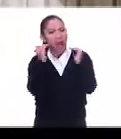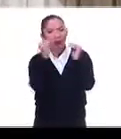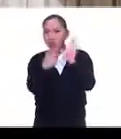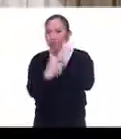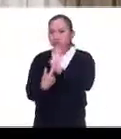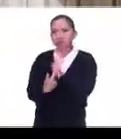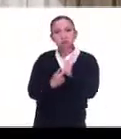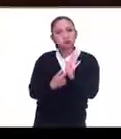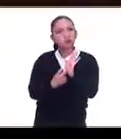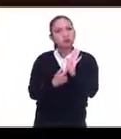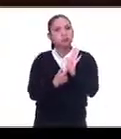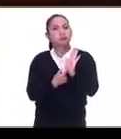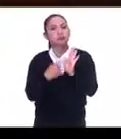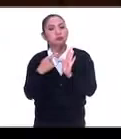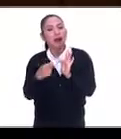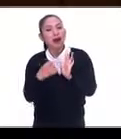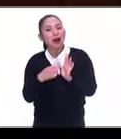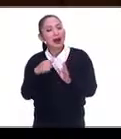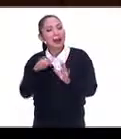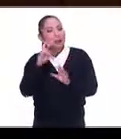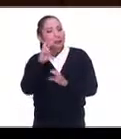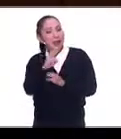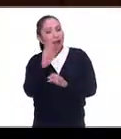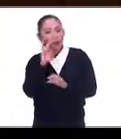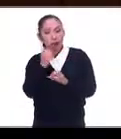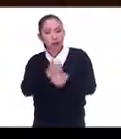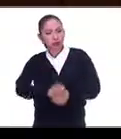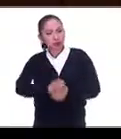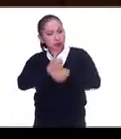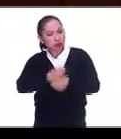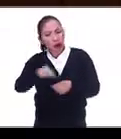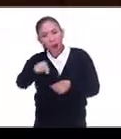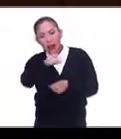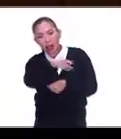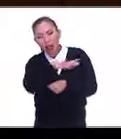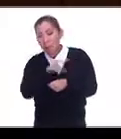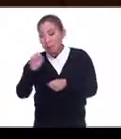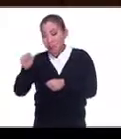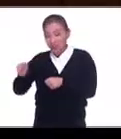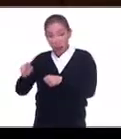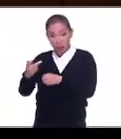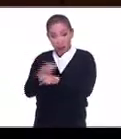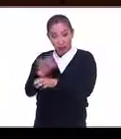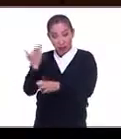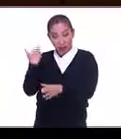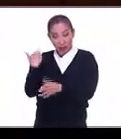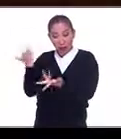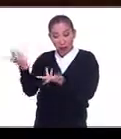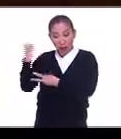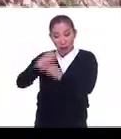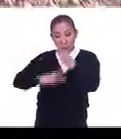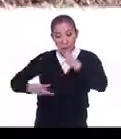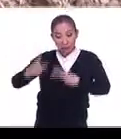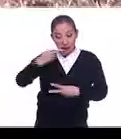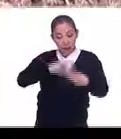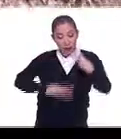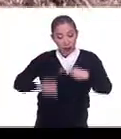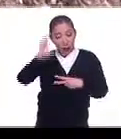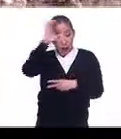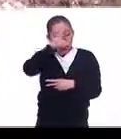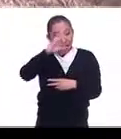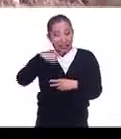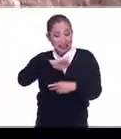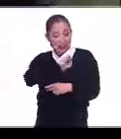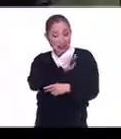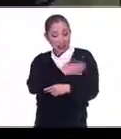valor, a mostrar el dolor que ocasionó el ocaso de una cultura